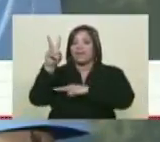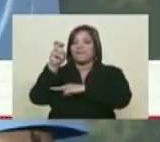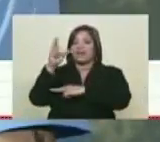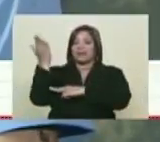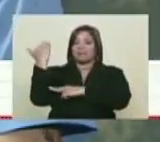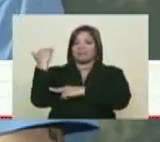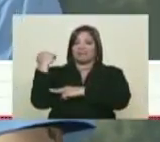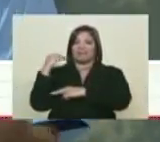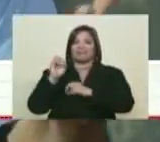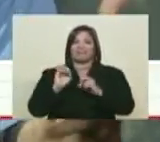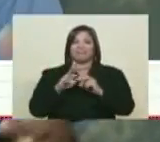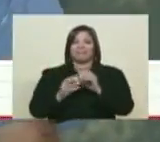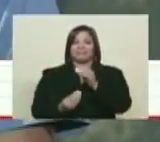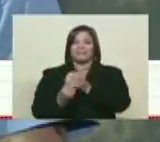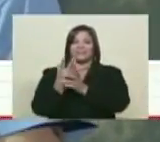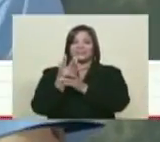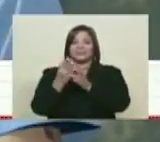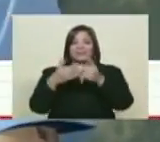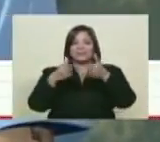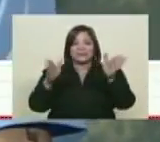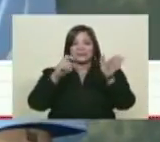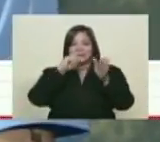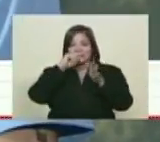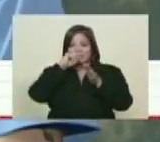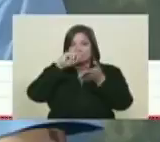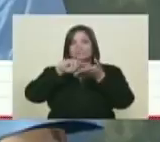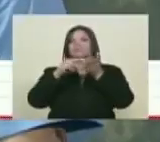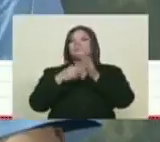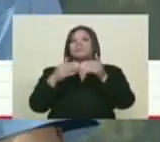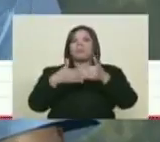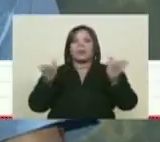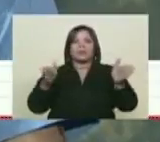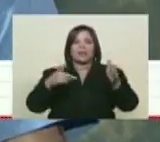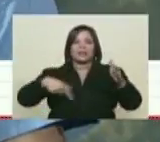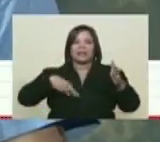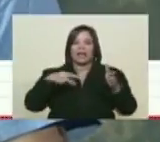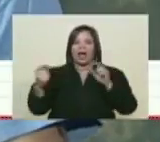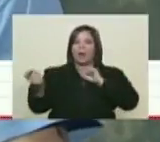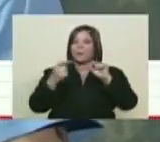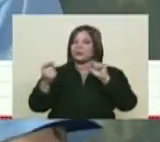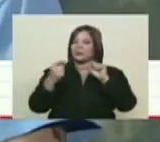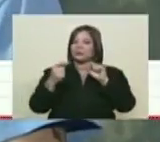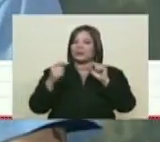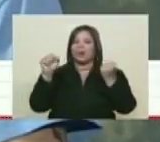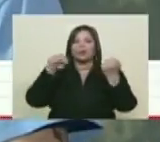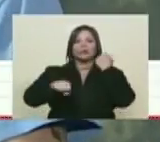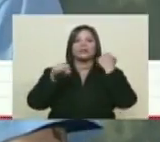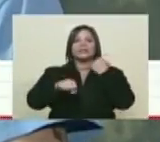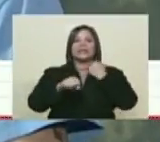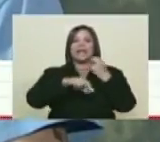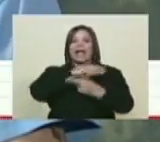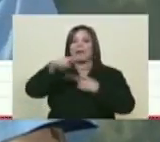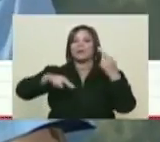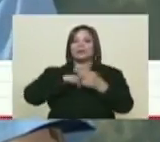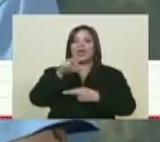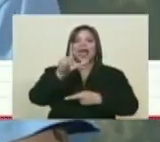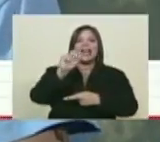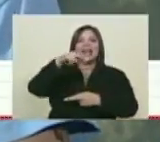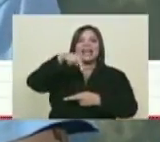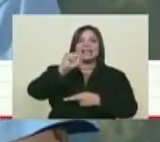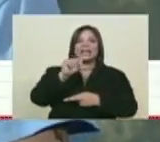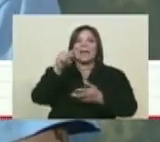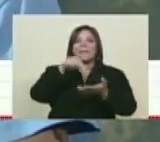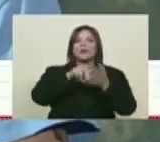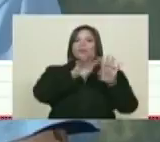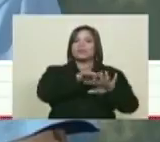la oportunidad de tenerte con nosotros en la inauguración de la exposición Un Siglo de Revoluciones, de Lenin a Chávez, 1917,